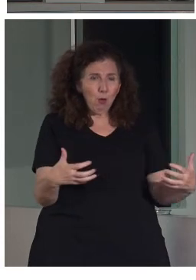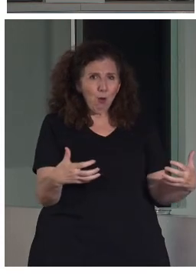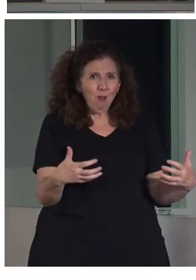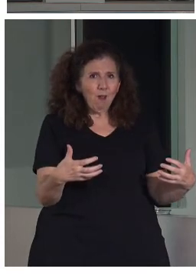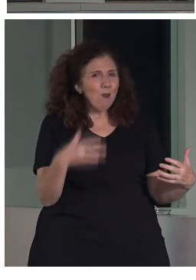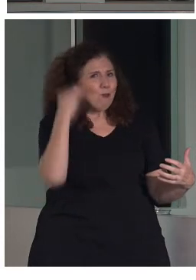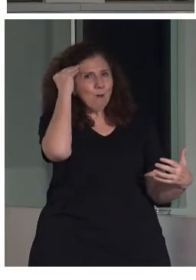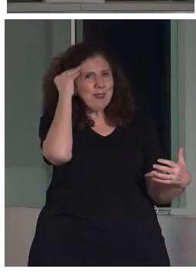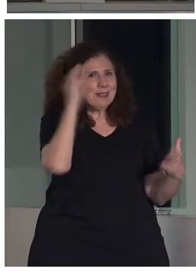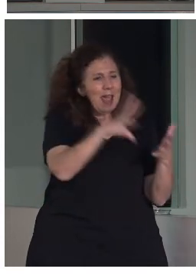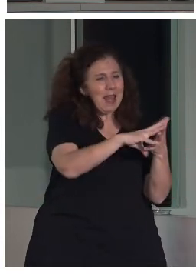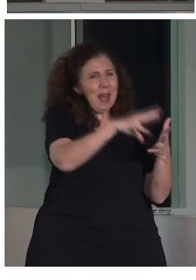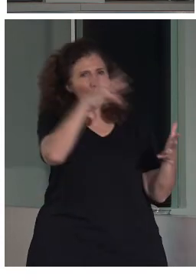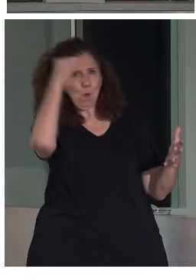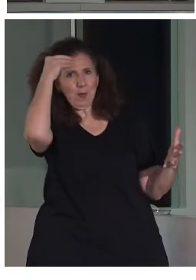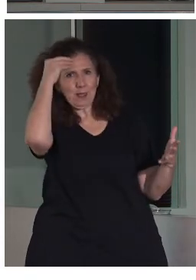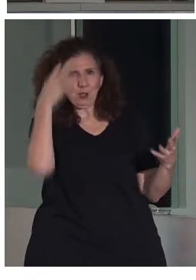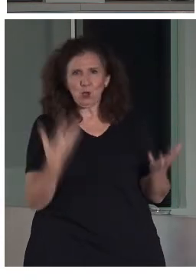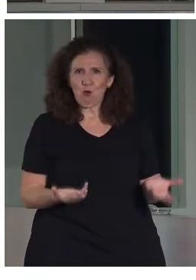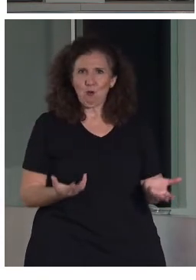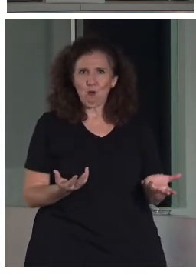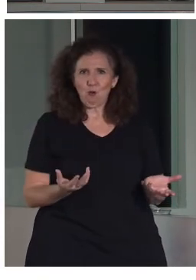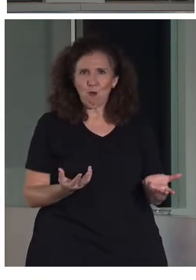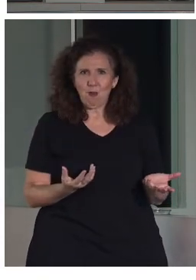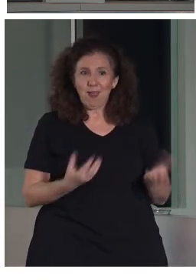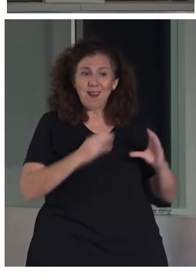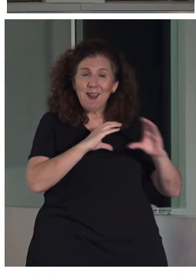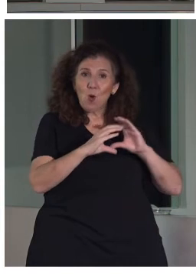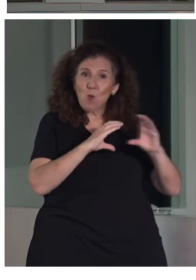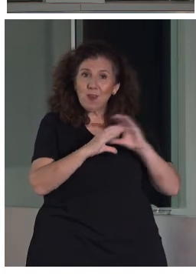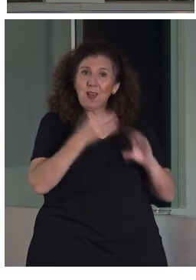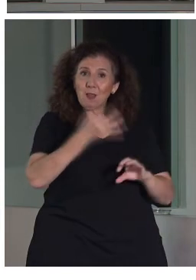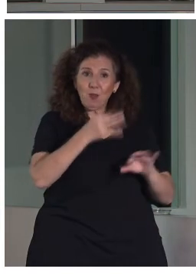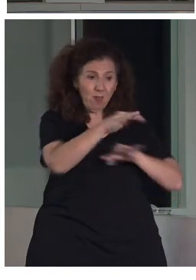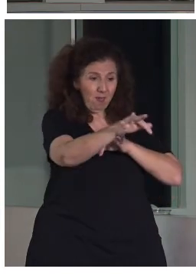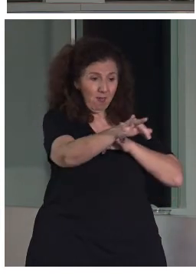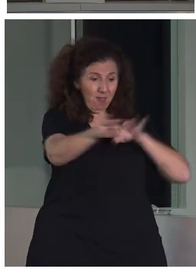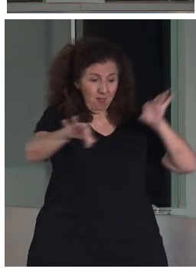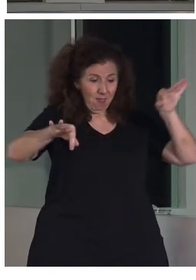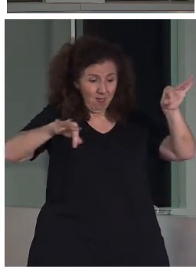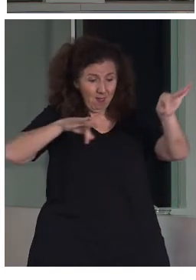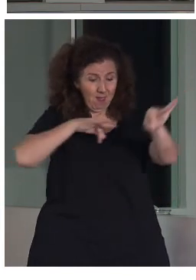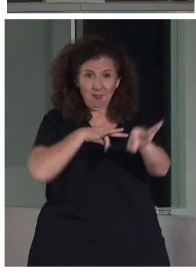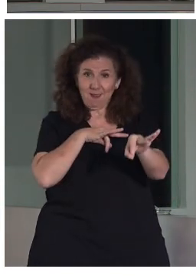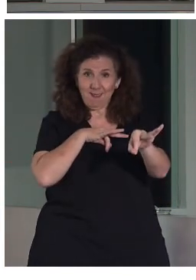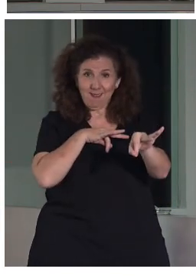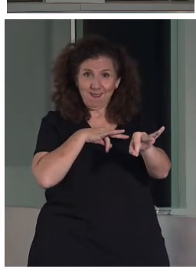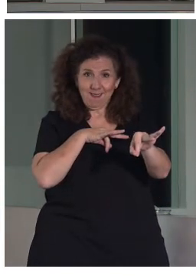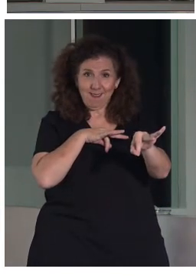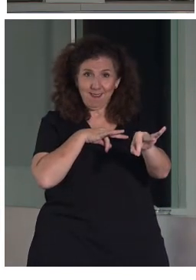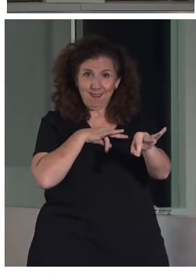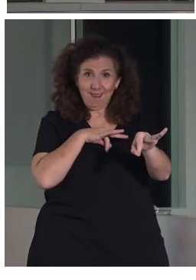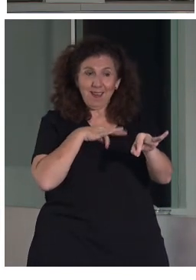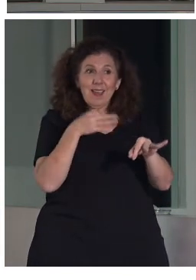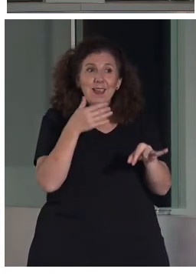comprensión. Tienen que asumir que la comunicación supone ponerse en el lugar de la otra persona y que ni mucho